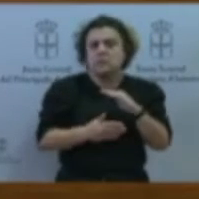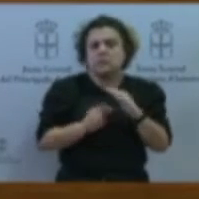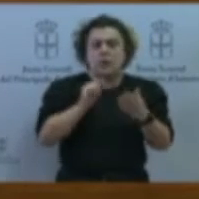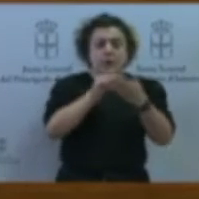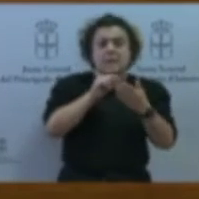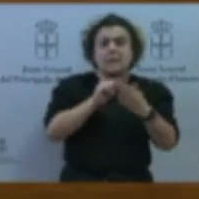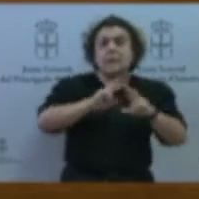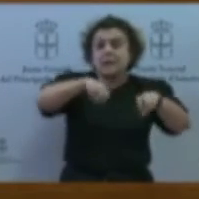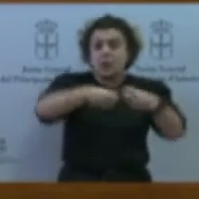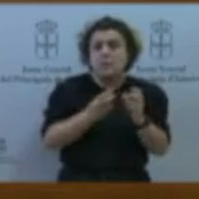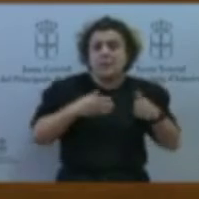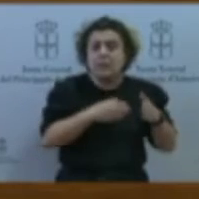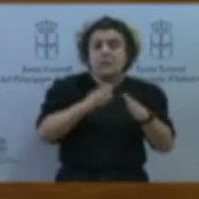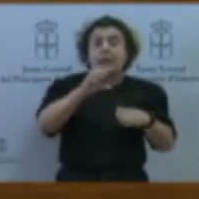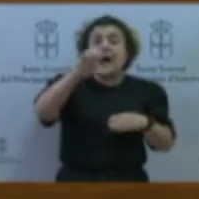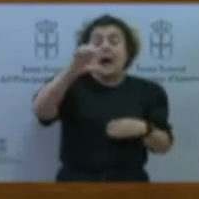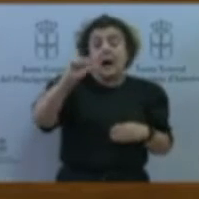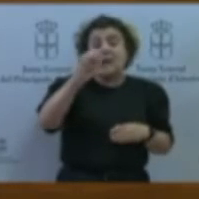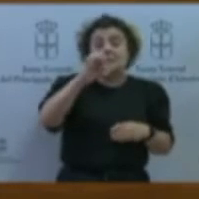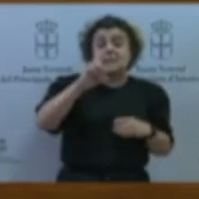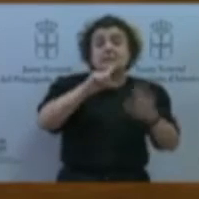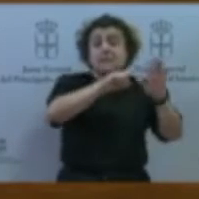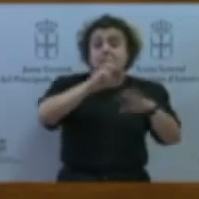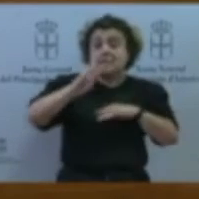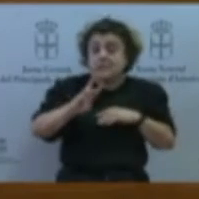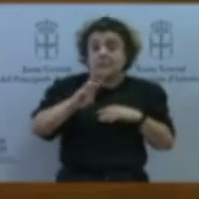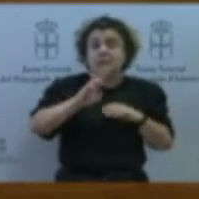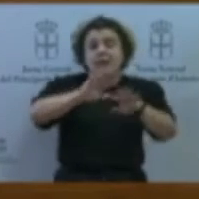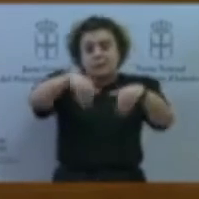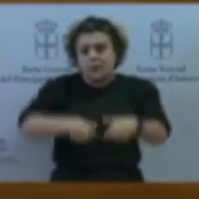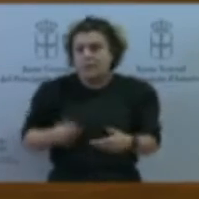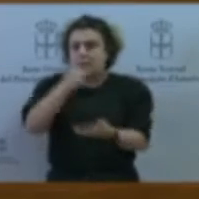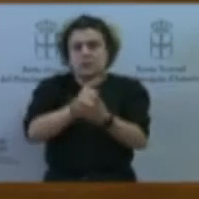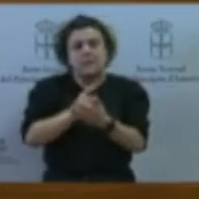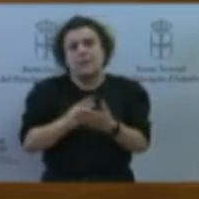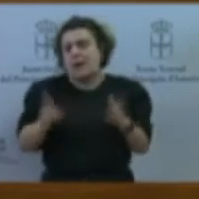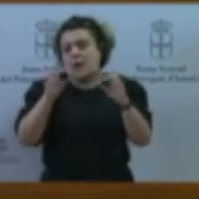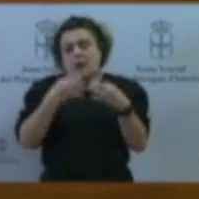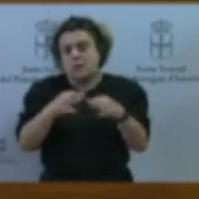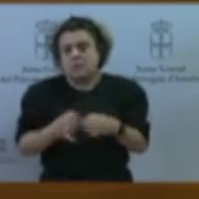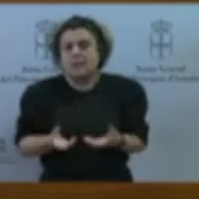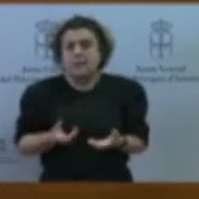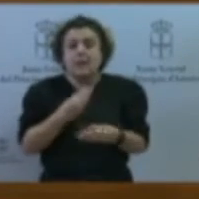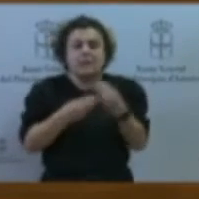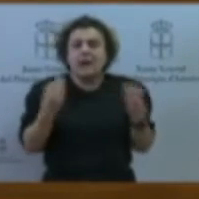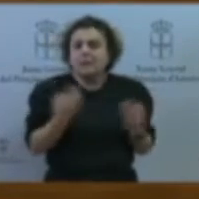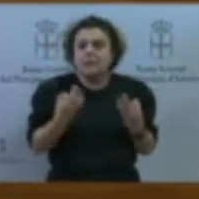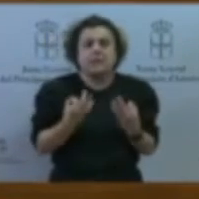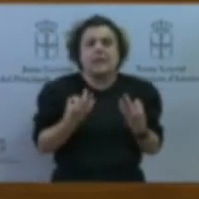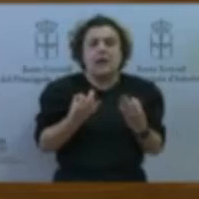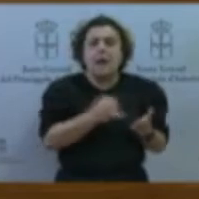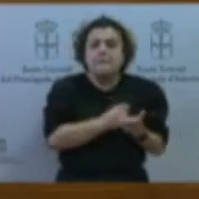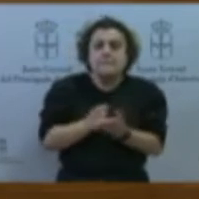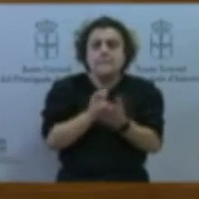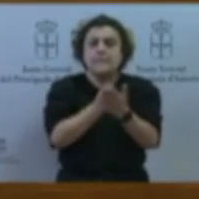por lo tanto, envolver cuanto antes a la normalidad. Y tenemos que hacer también mapas de prevención de argallos porque, claro,